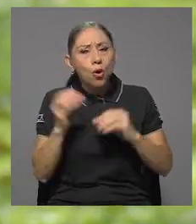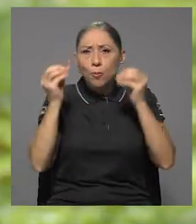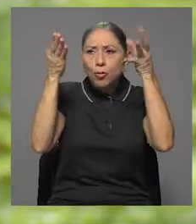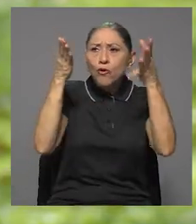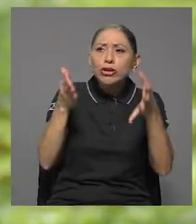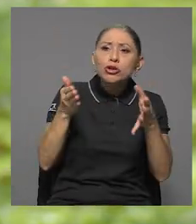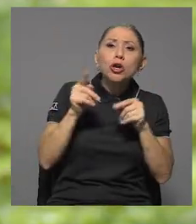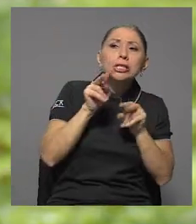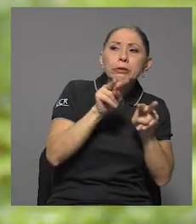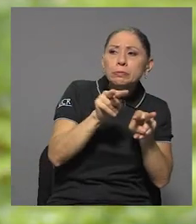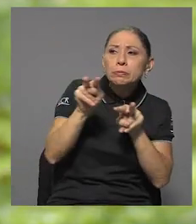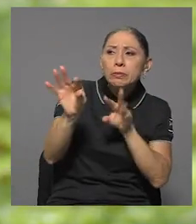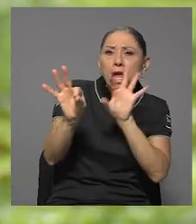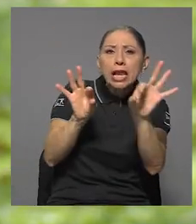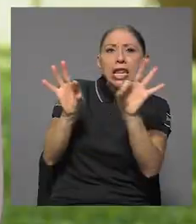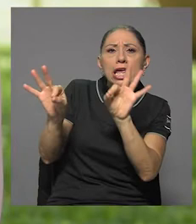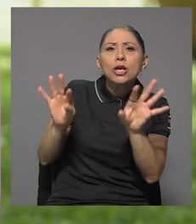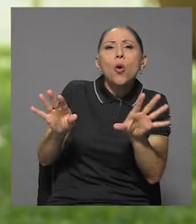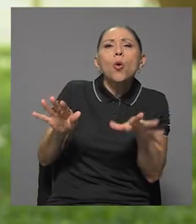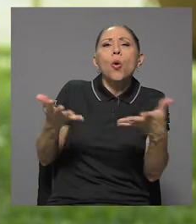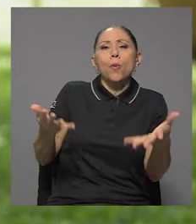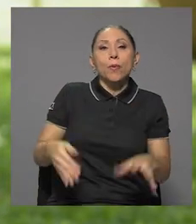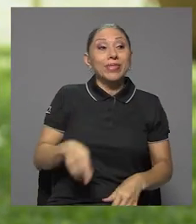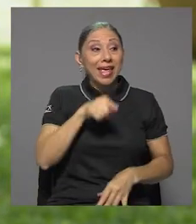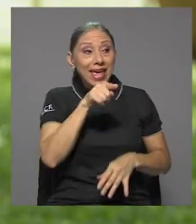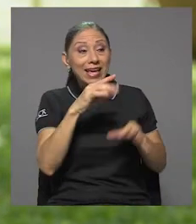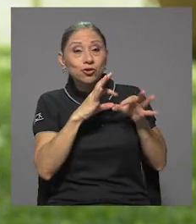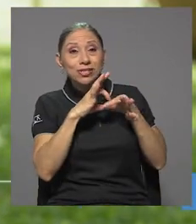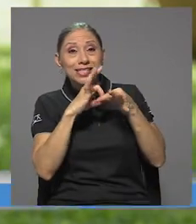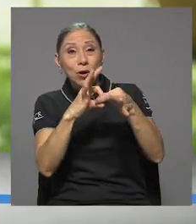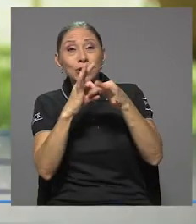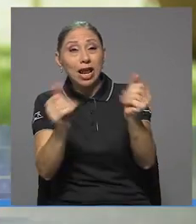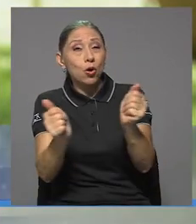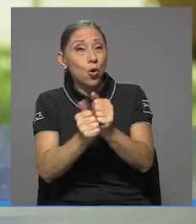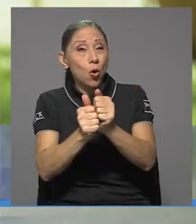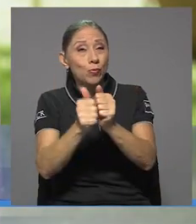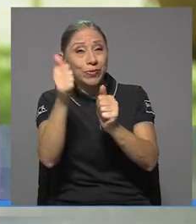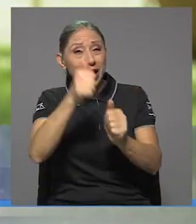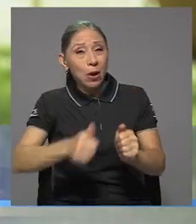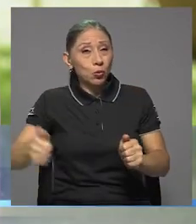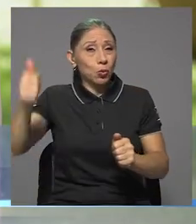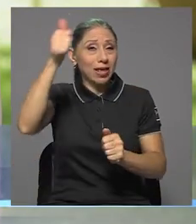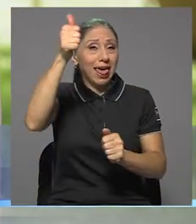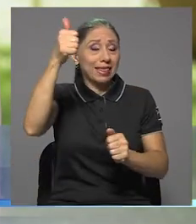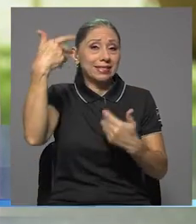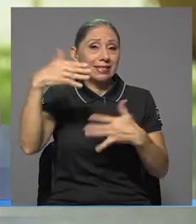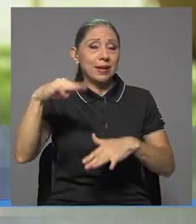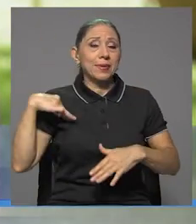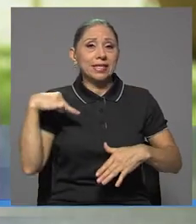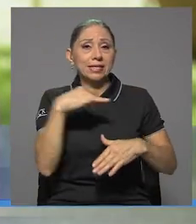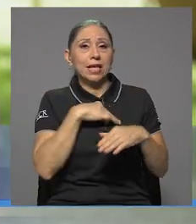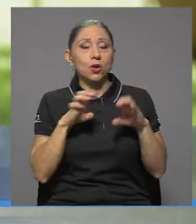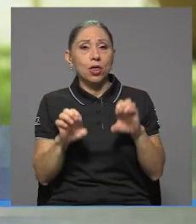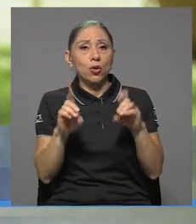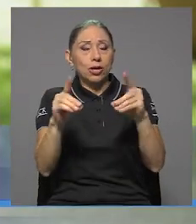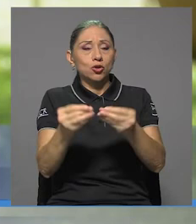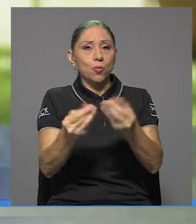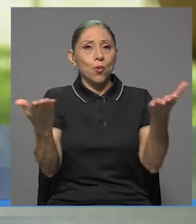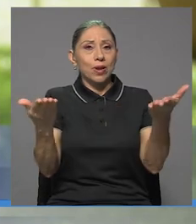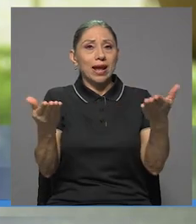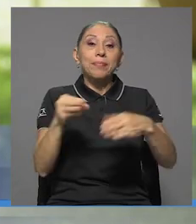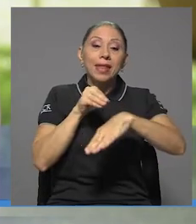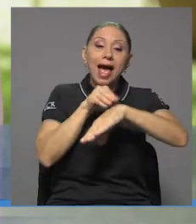los profesores o cómo es la participación? Todo esto se está coordinando con las altas autoridades del Ministerio de Educación Pública y van a ser los